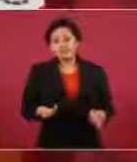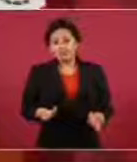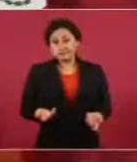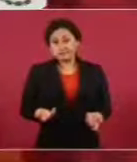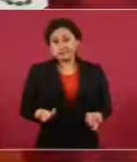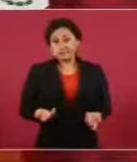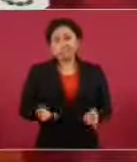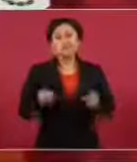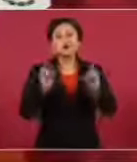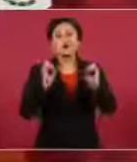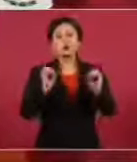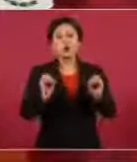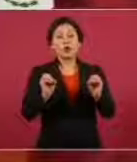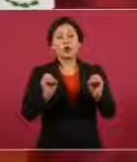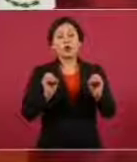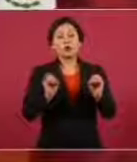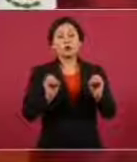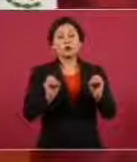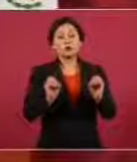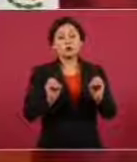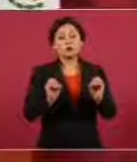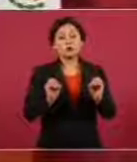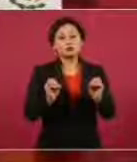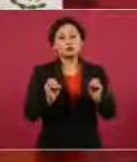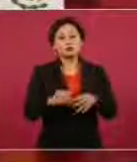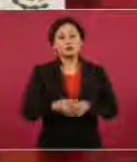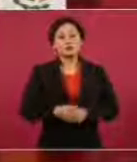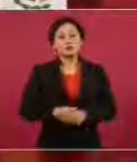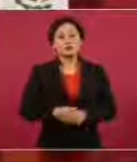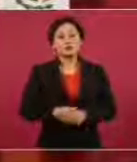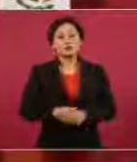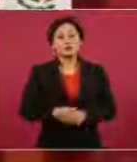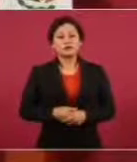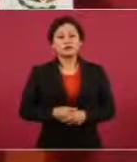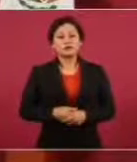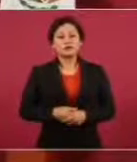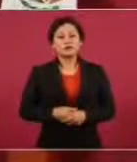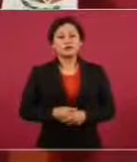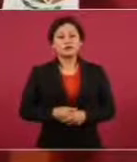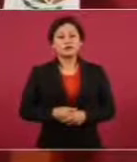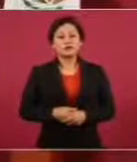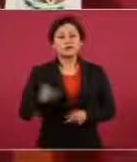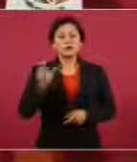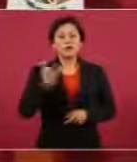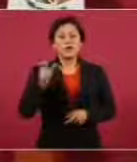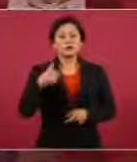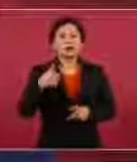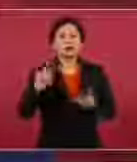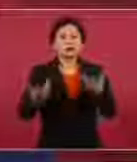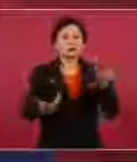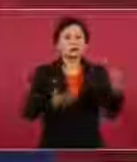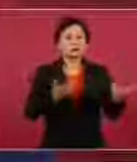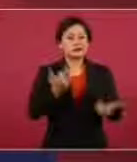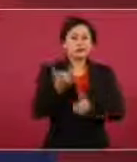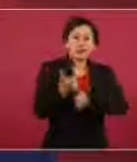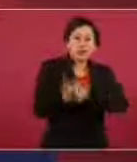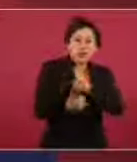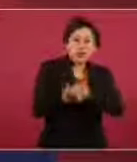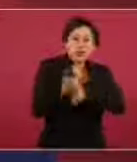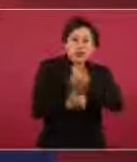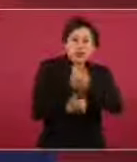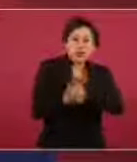el fin justifica los medios, como decía Maquiavelo,